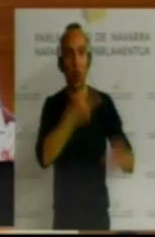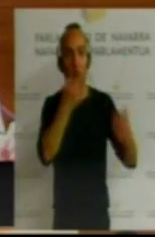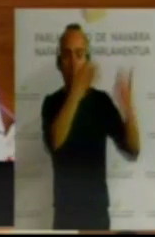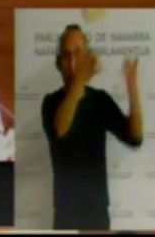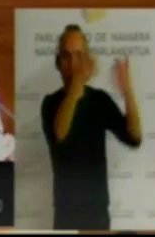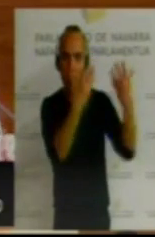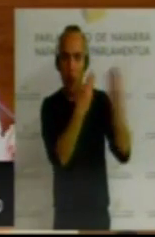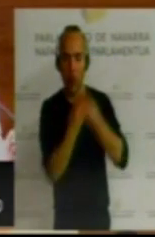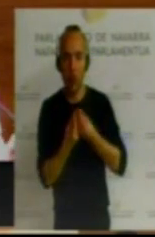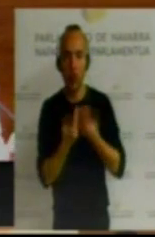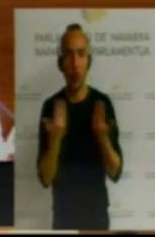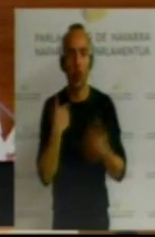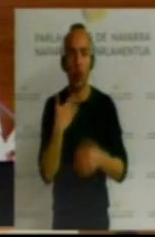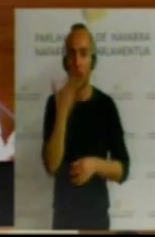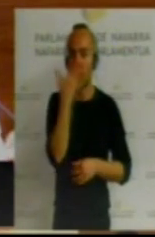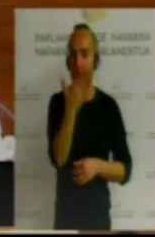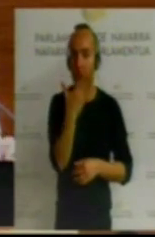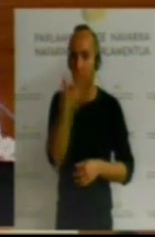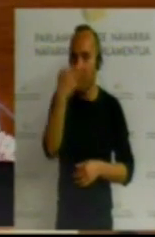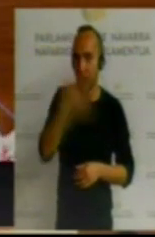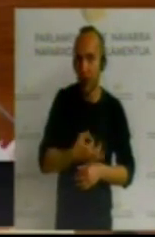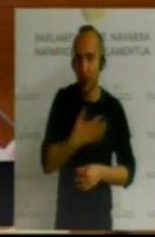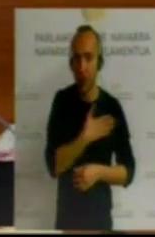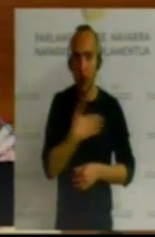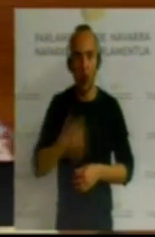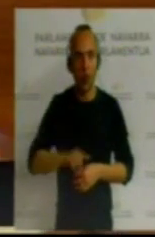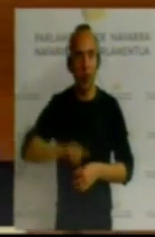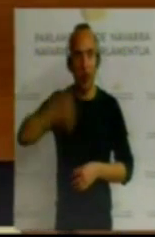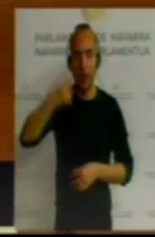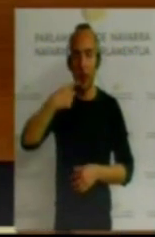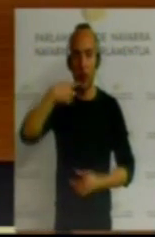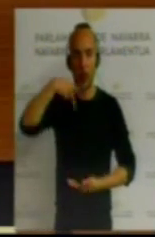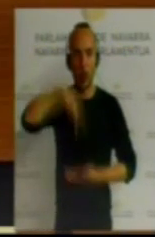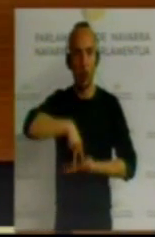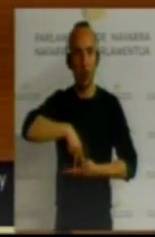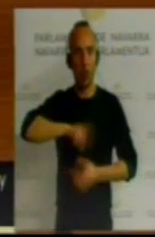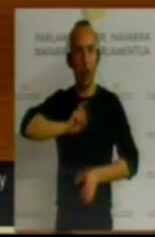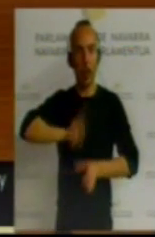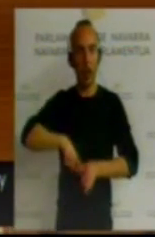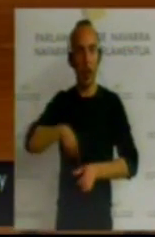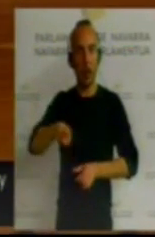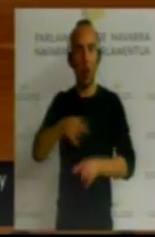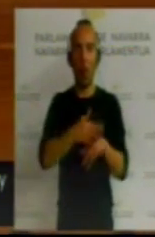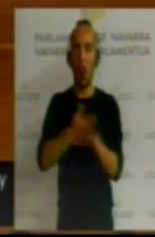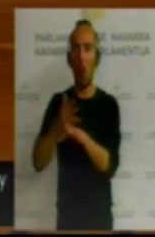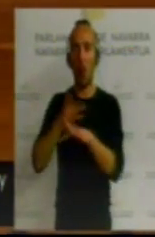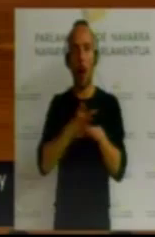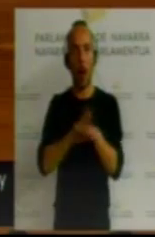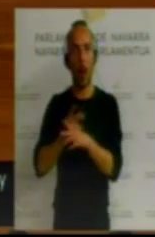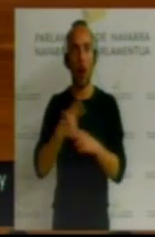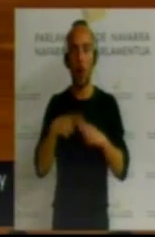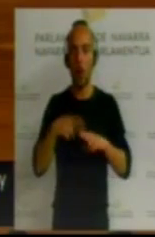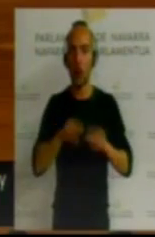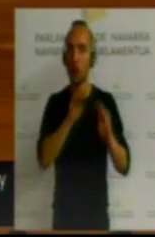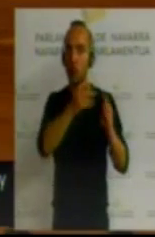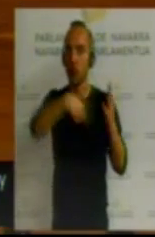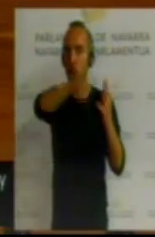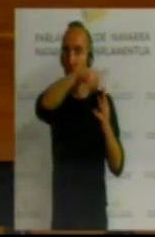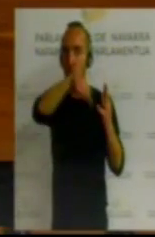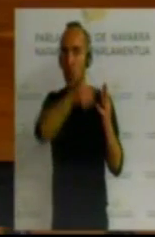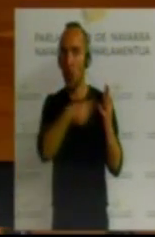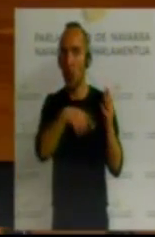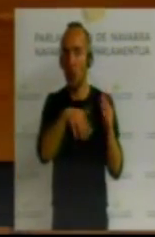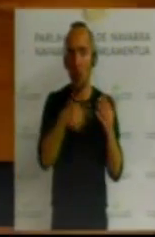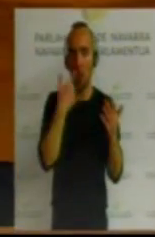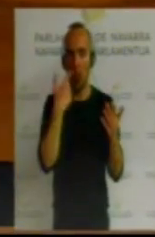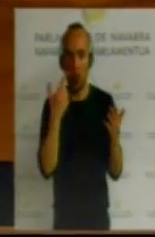Yo la verdad que quiero decirles en primer lugar que no voy a participar en el juego político de algunos miembros del cuatripartito, a